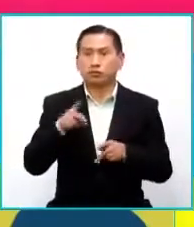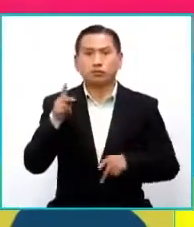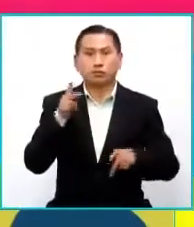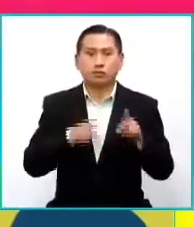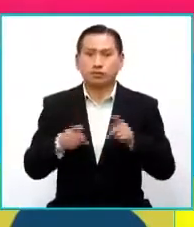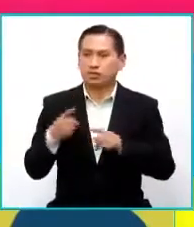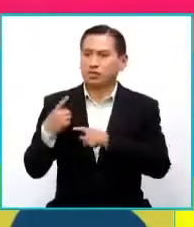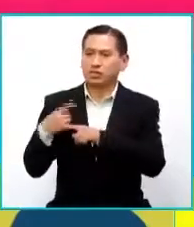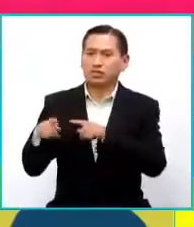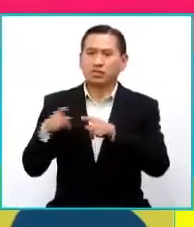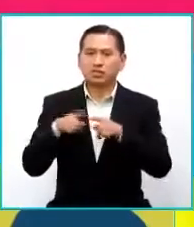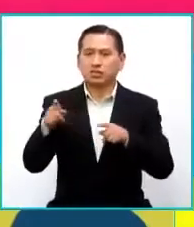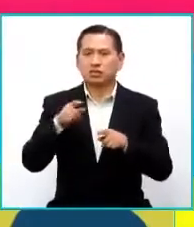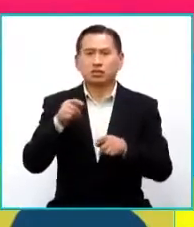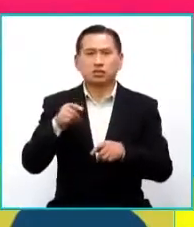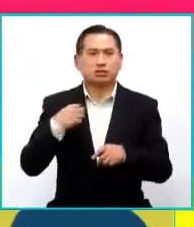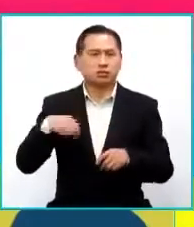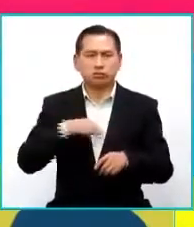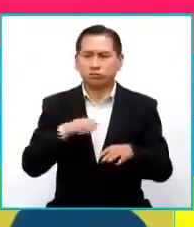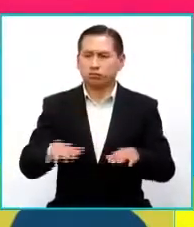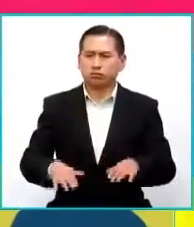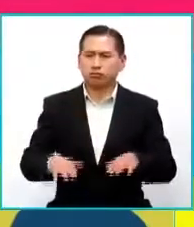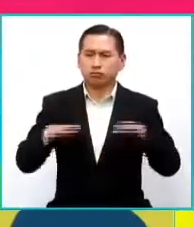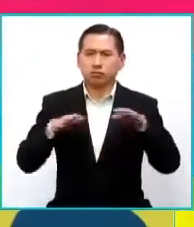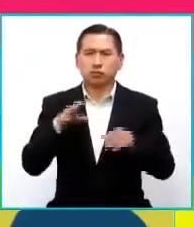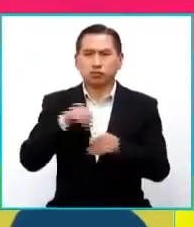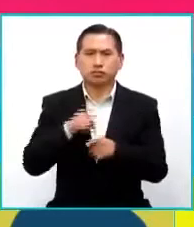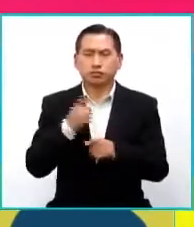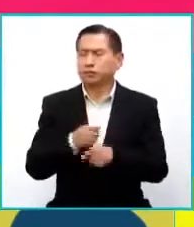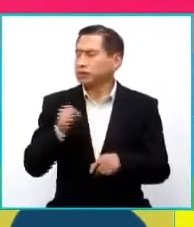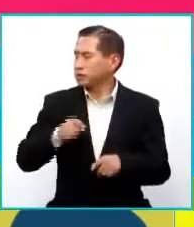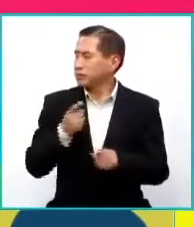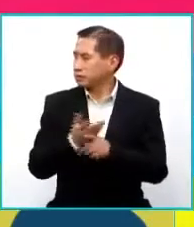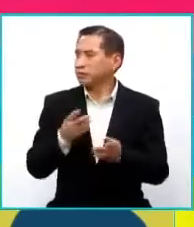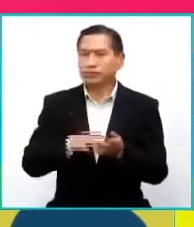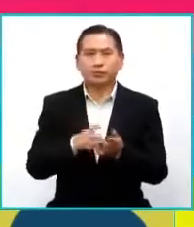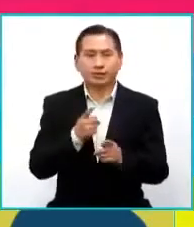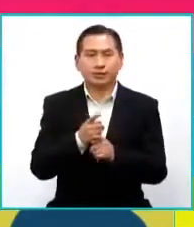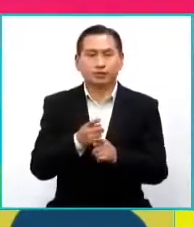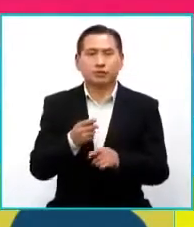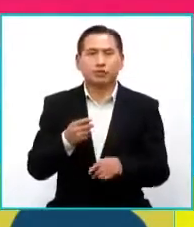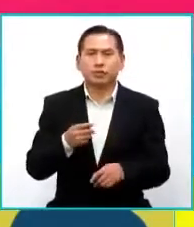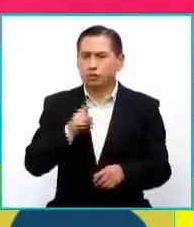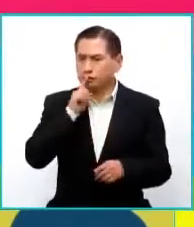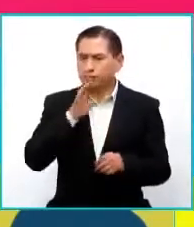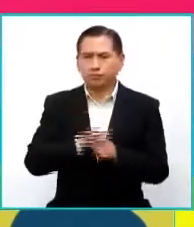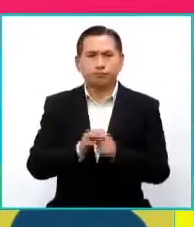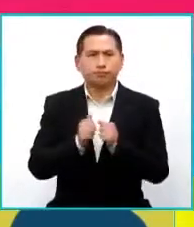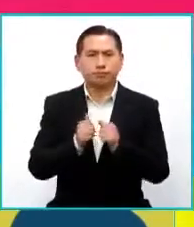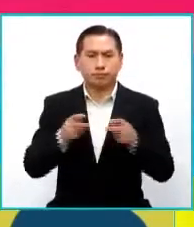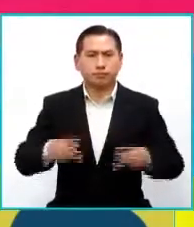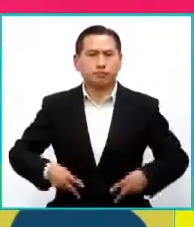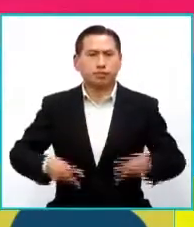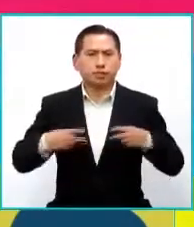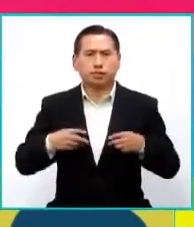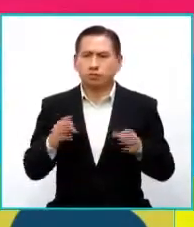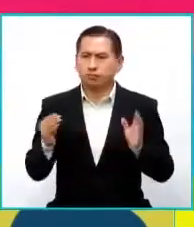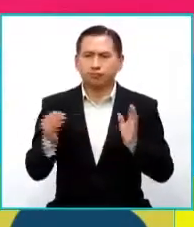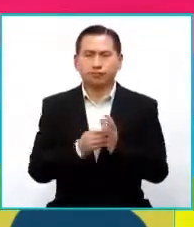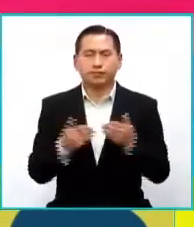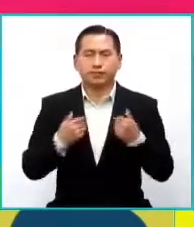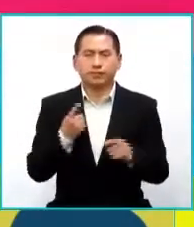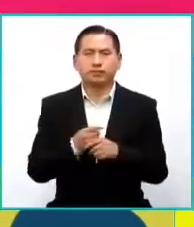de diferentes generaciones que hemos crecido con que han pasado, claro. Exactamente. Entonces el compromiso de vida lo tenemos muy marcado.